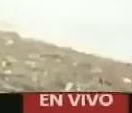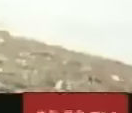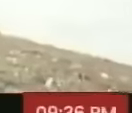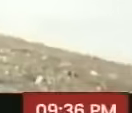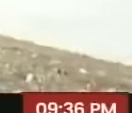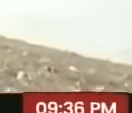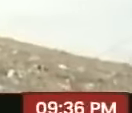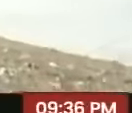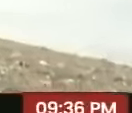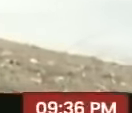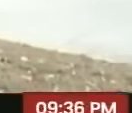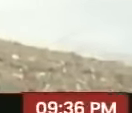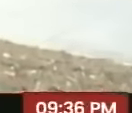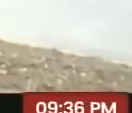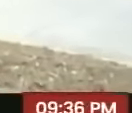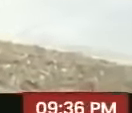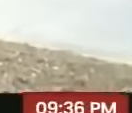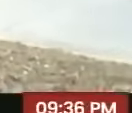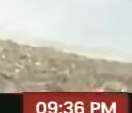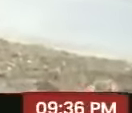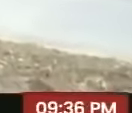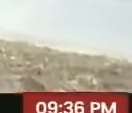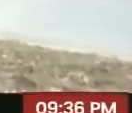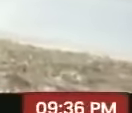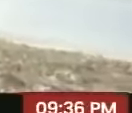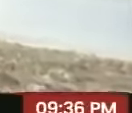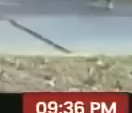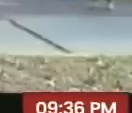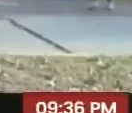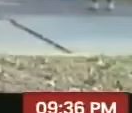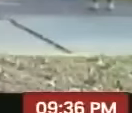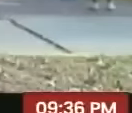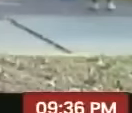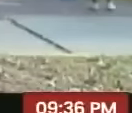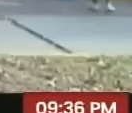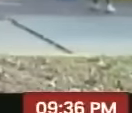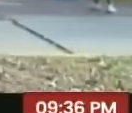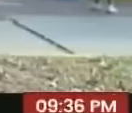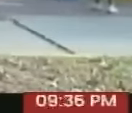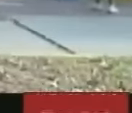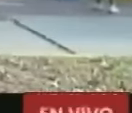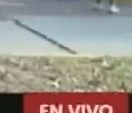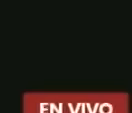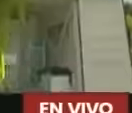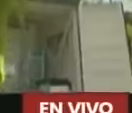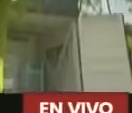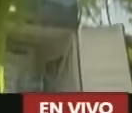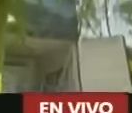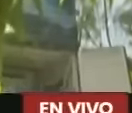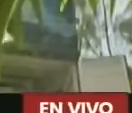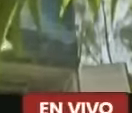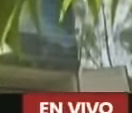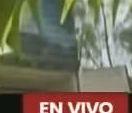fronteras. Hola, soy Jefferson Milano, atleta olímpico de MX Racing, y me encuentro aquí en La Fuga.